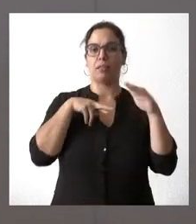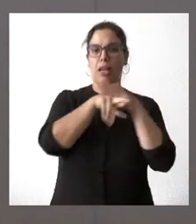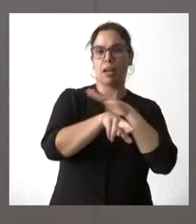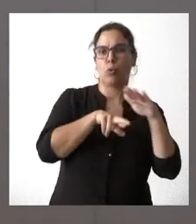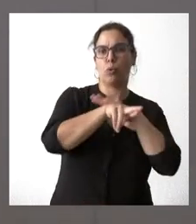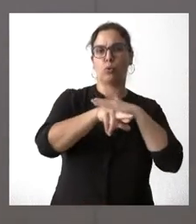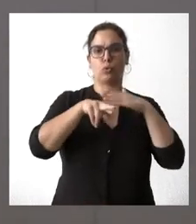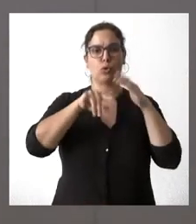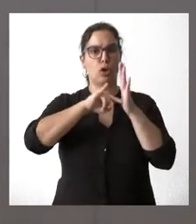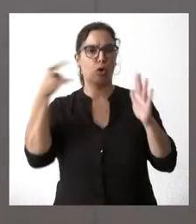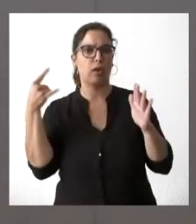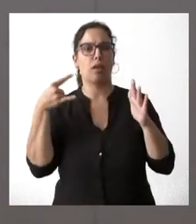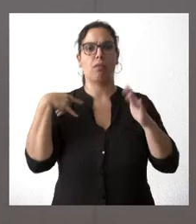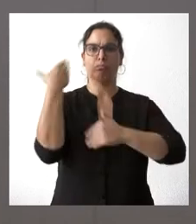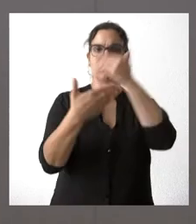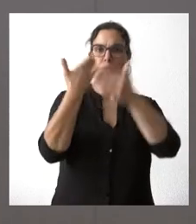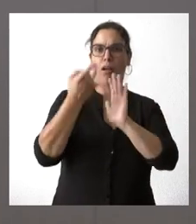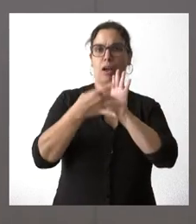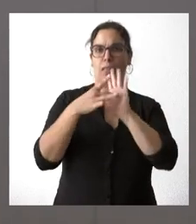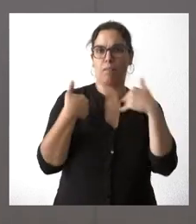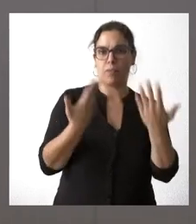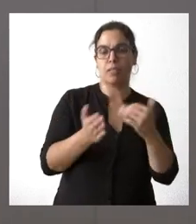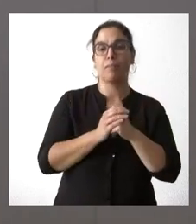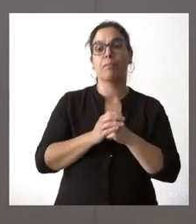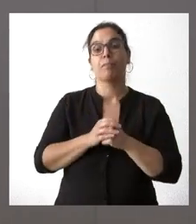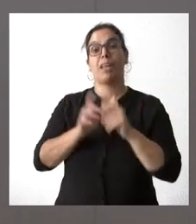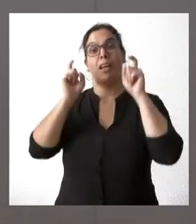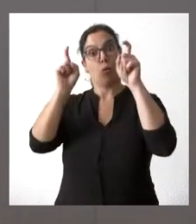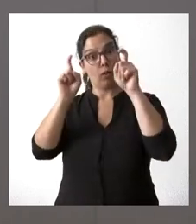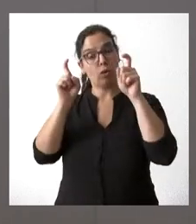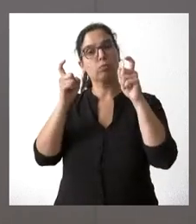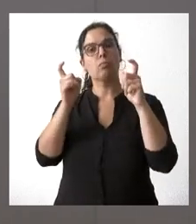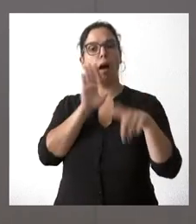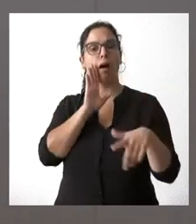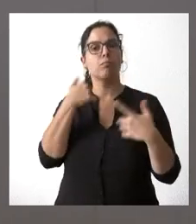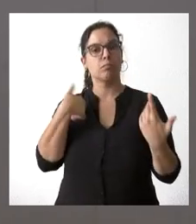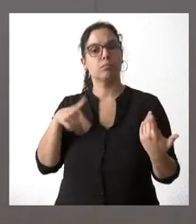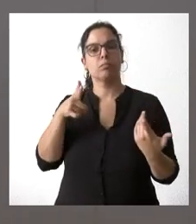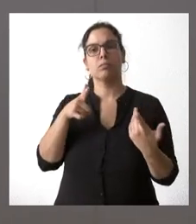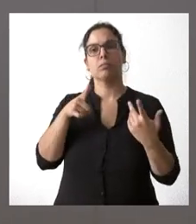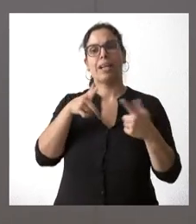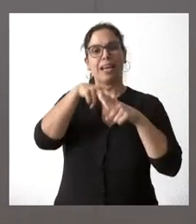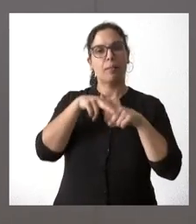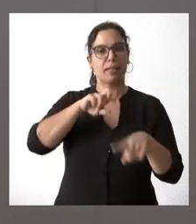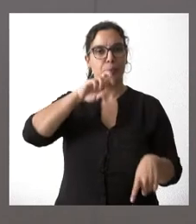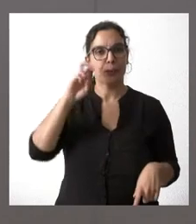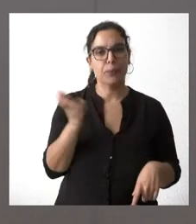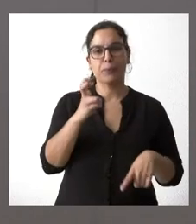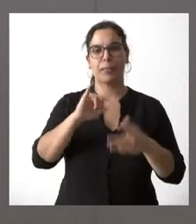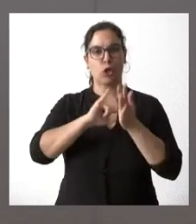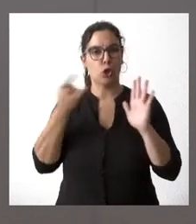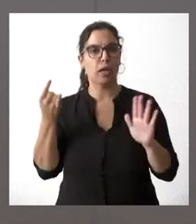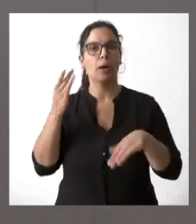tecnologías para avanzar en una sanidad de más calidad. En el ámbito educativo, mediante todo el instrumento y la tecnología